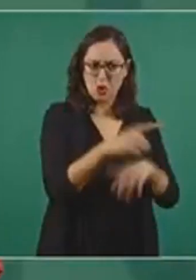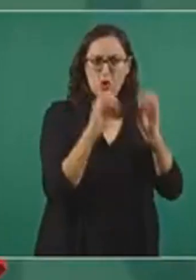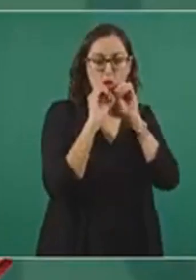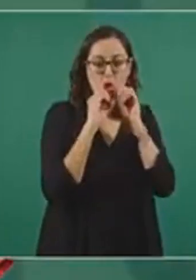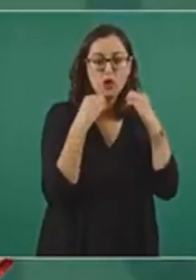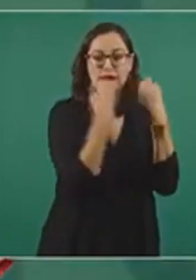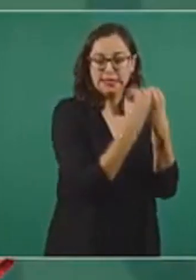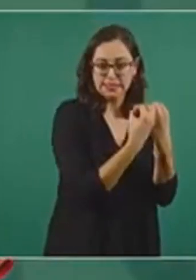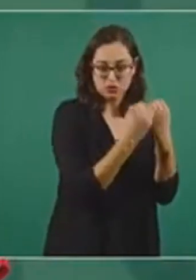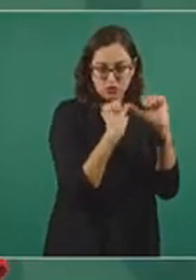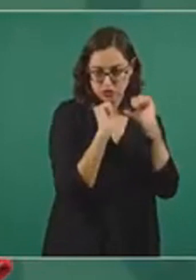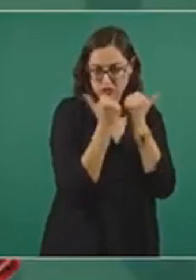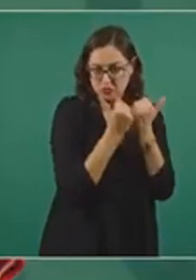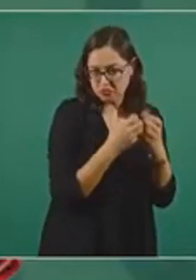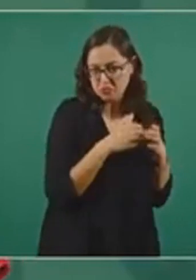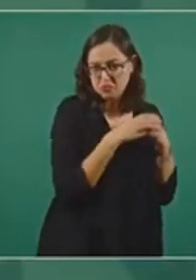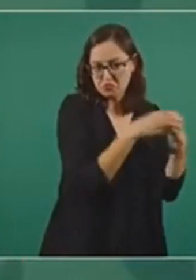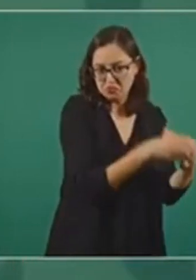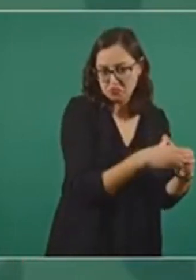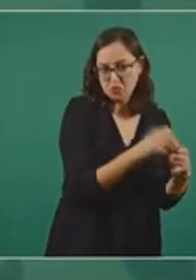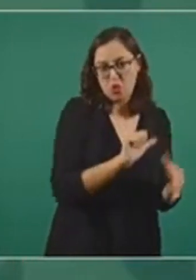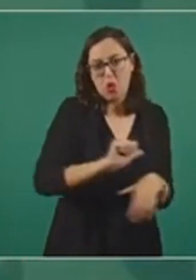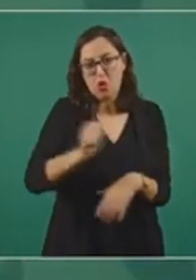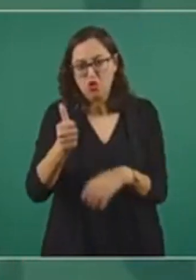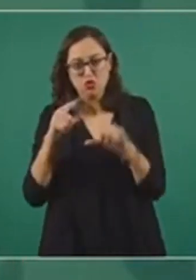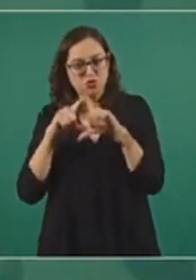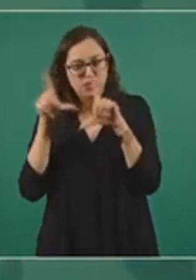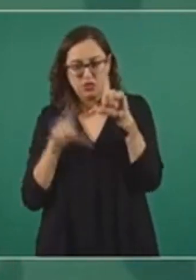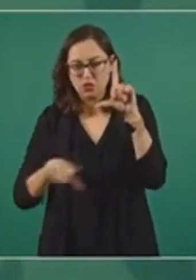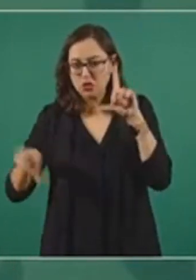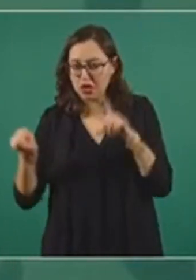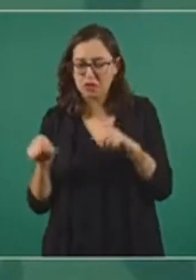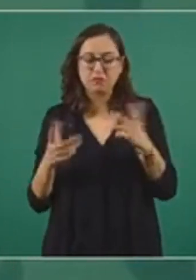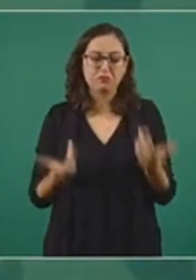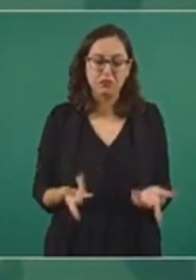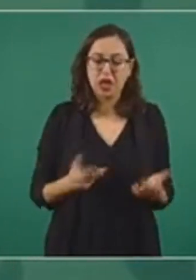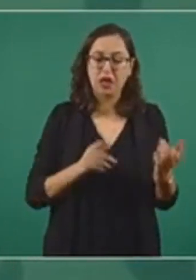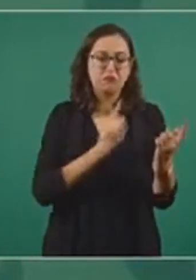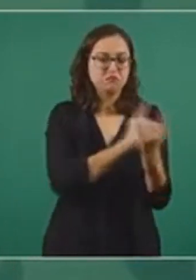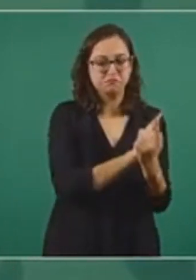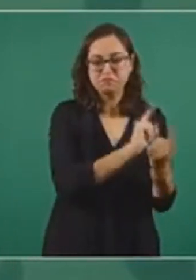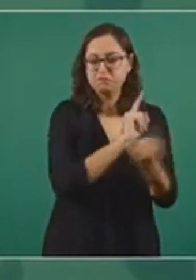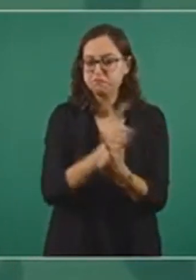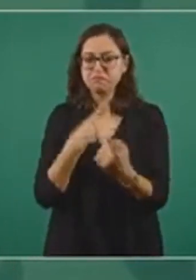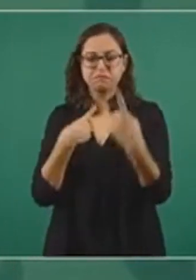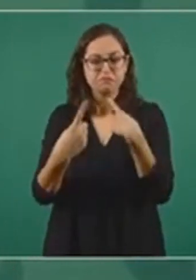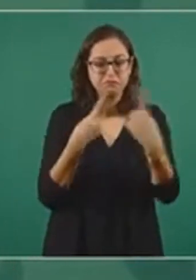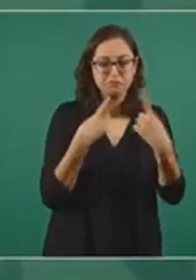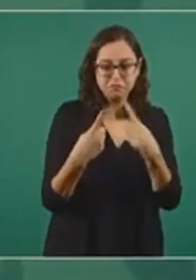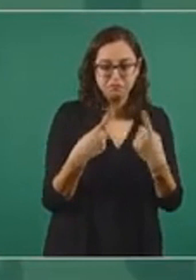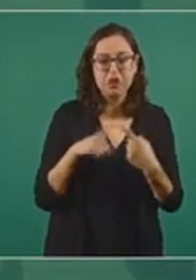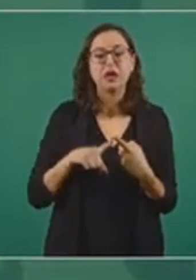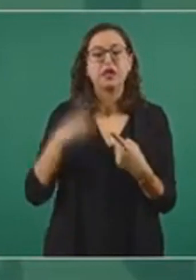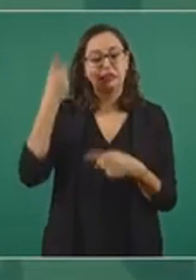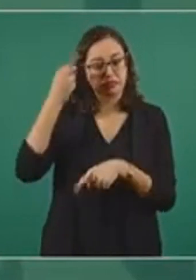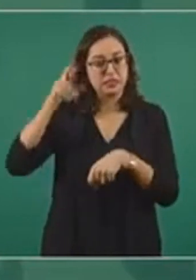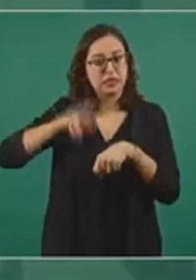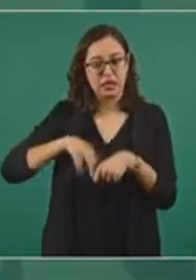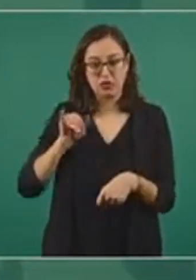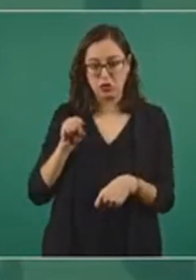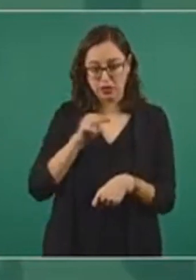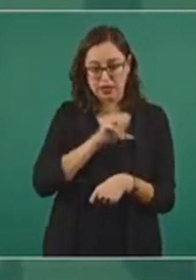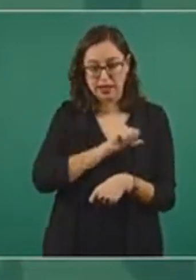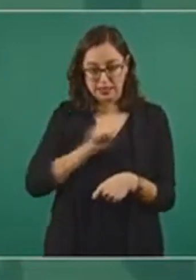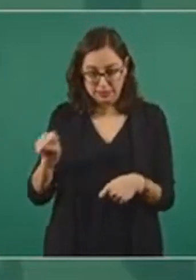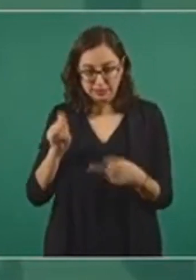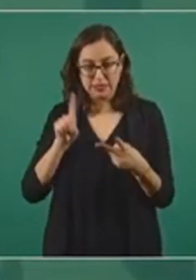y hay otros a nivel nacional y se habla con todos. Y se está hablando a través de la dirección del IMSS, a través de la Secretaría de